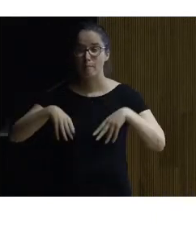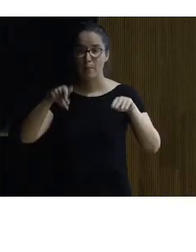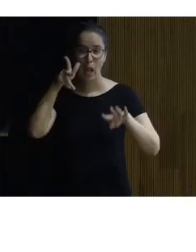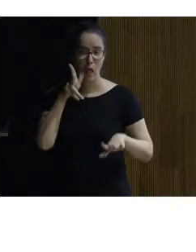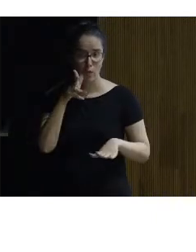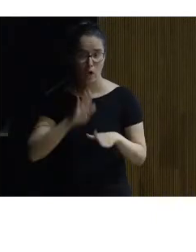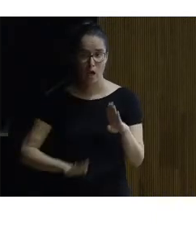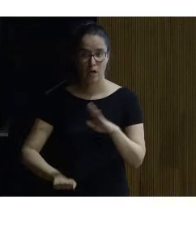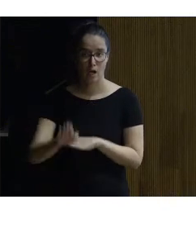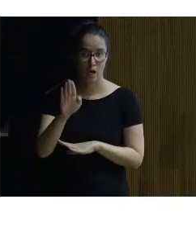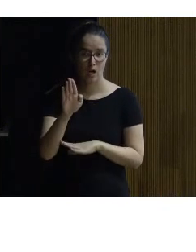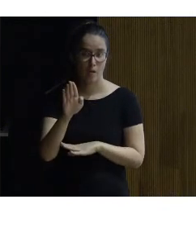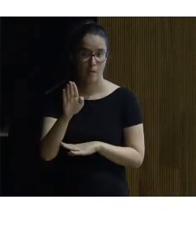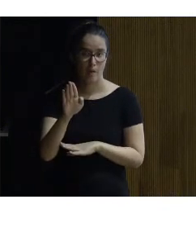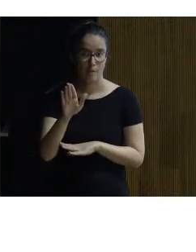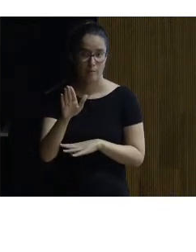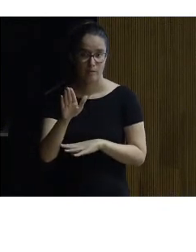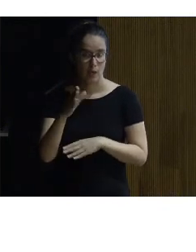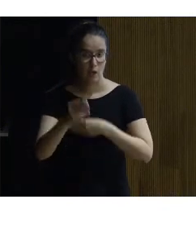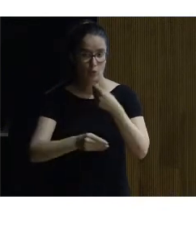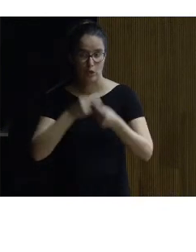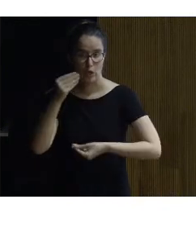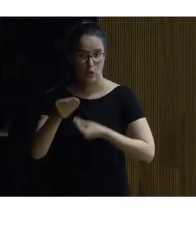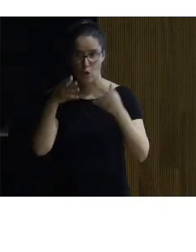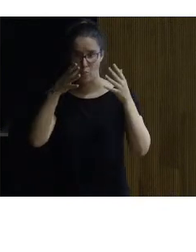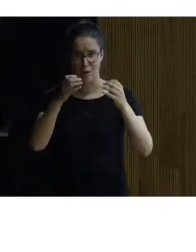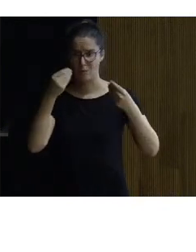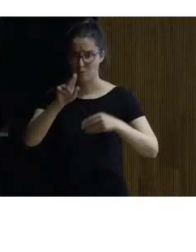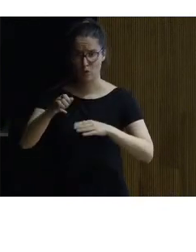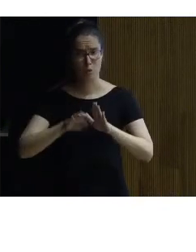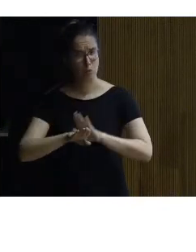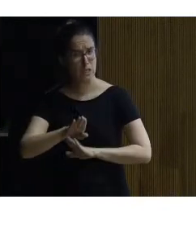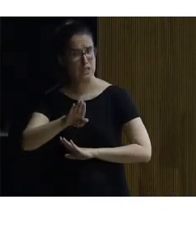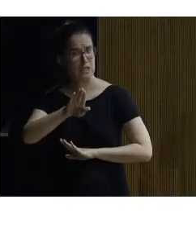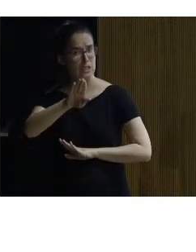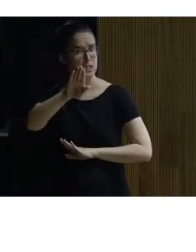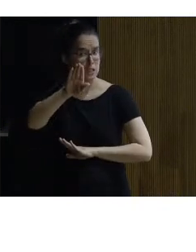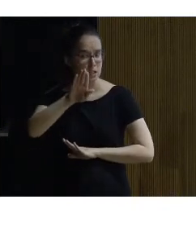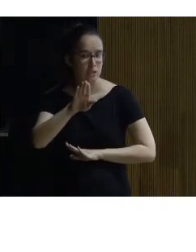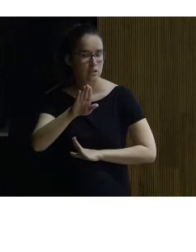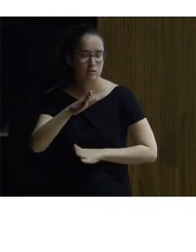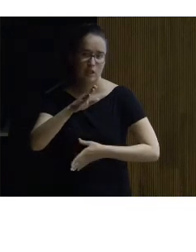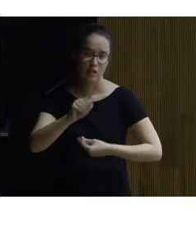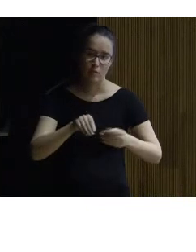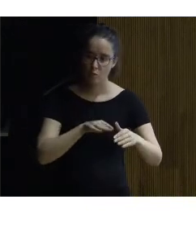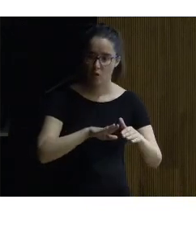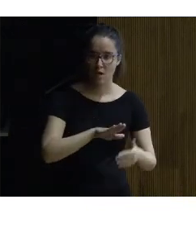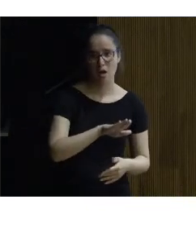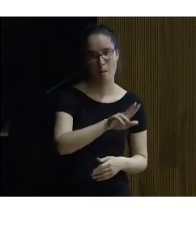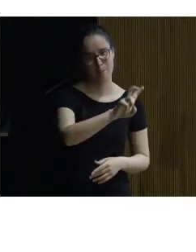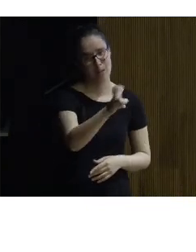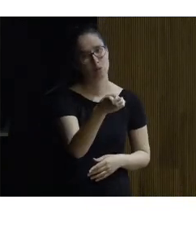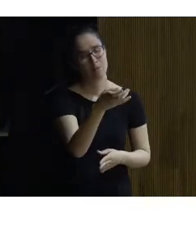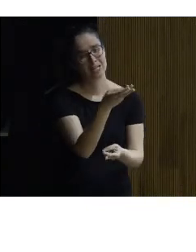utiliza la rampa que hizo el emperador que tiene una pendiente muy acusada y accedemos por esta por esta